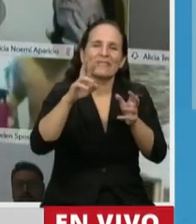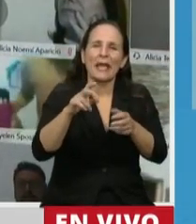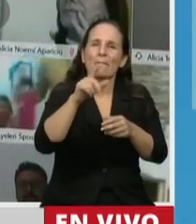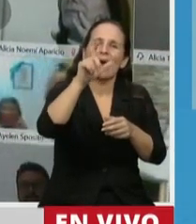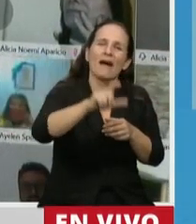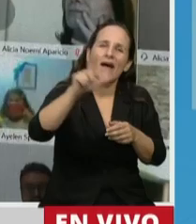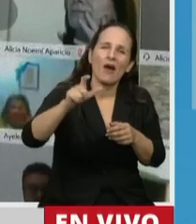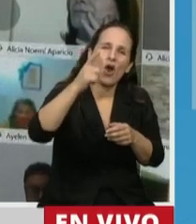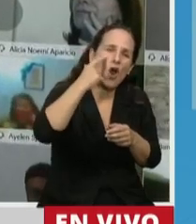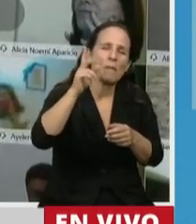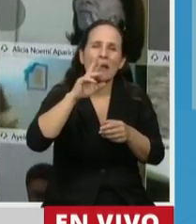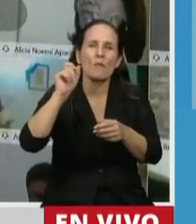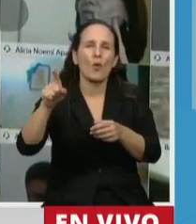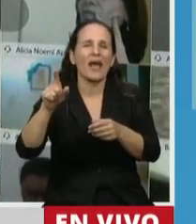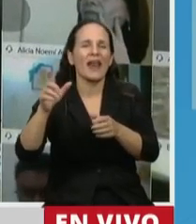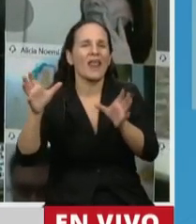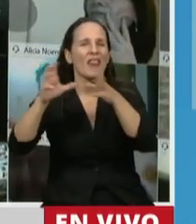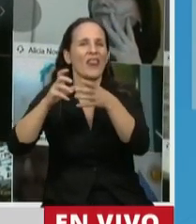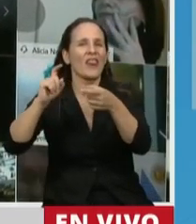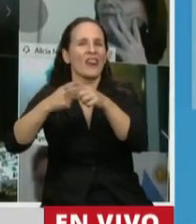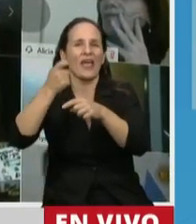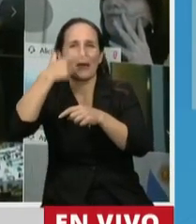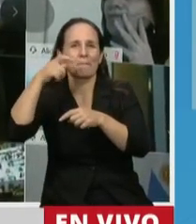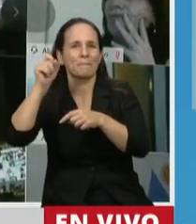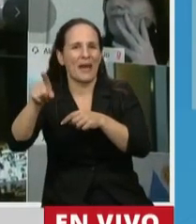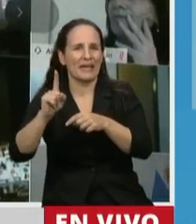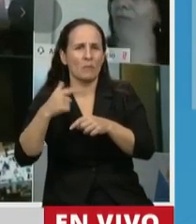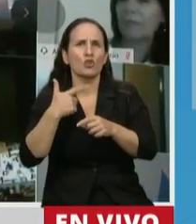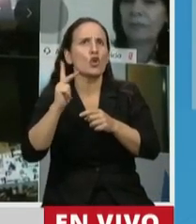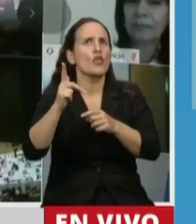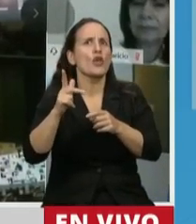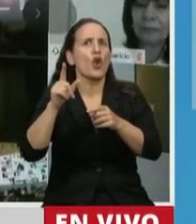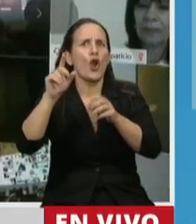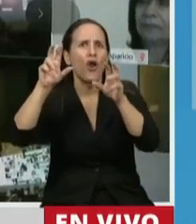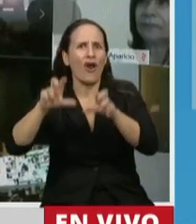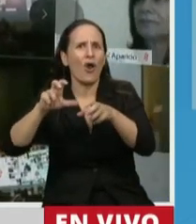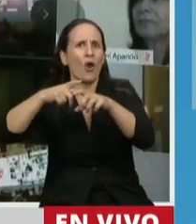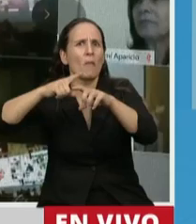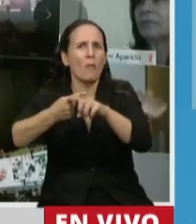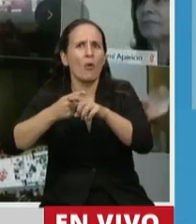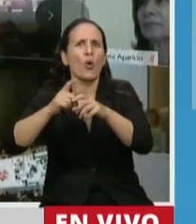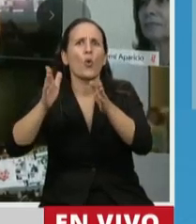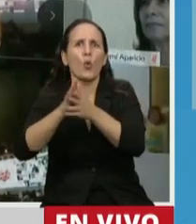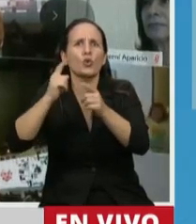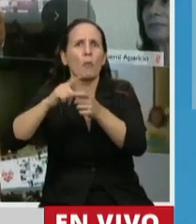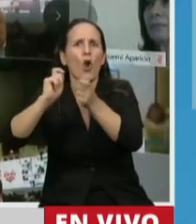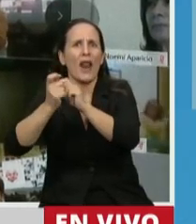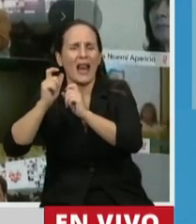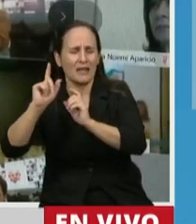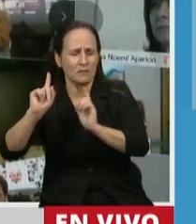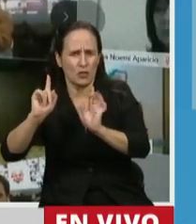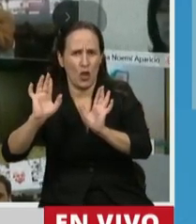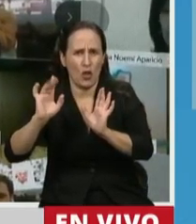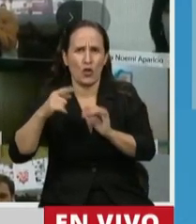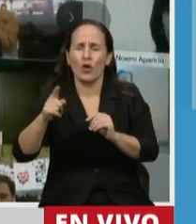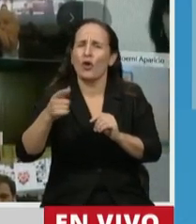del macrismo, porque yo no digo que sea junto por el cambio, cuando se enojan cuando le decimos que dejaron